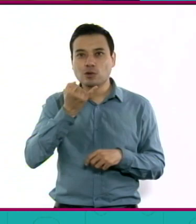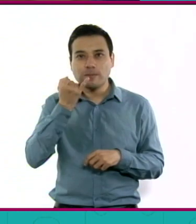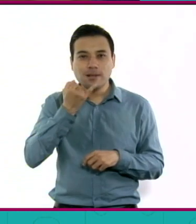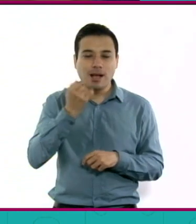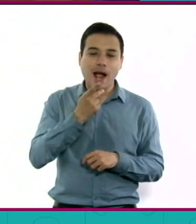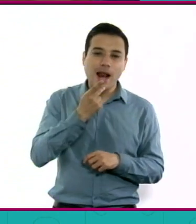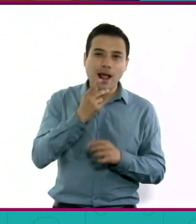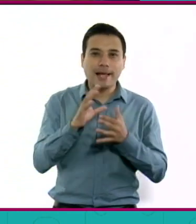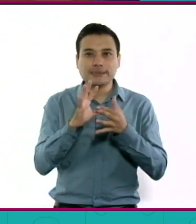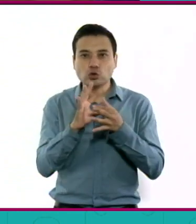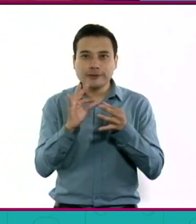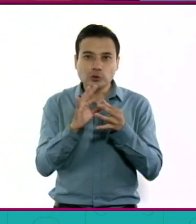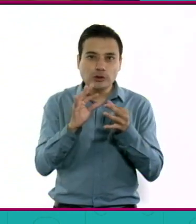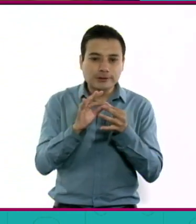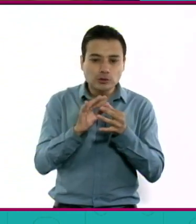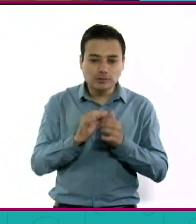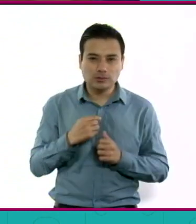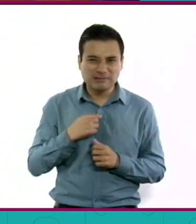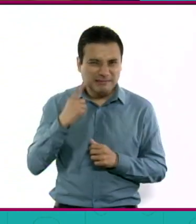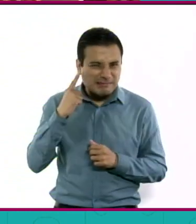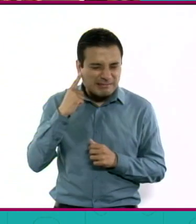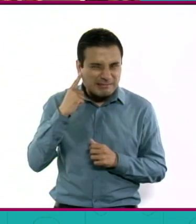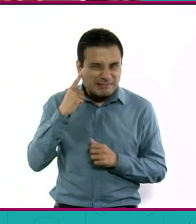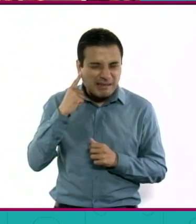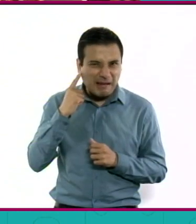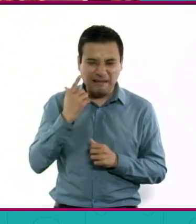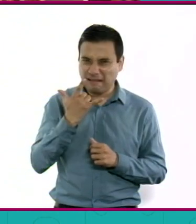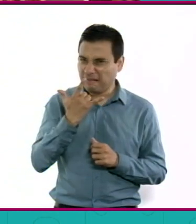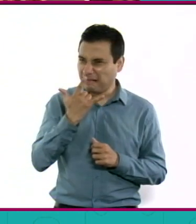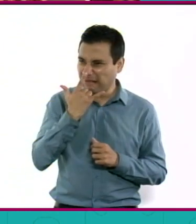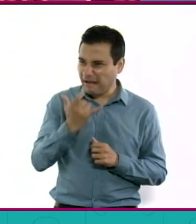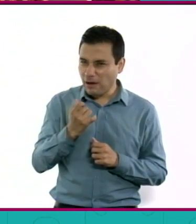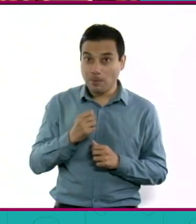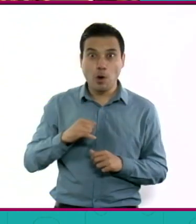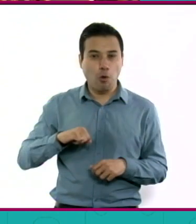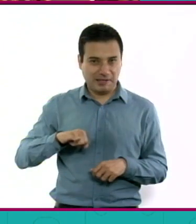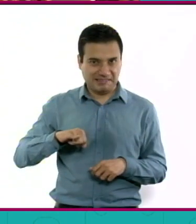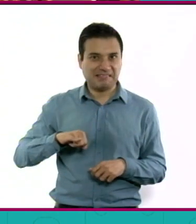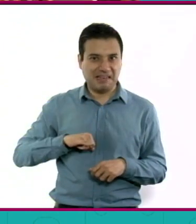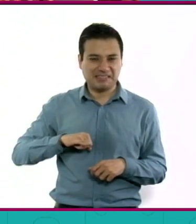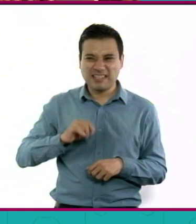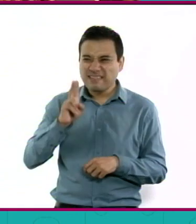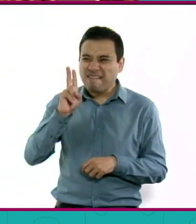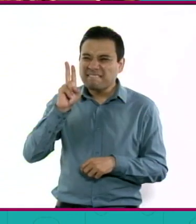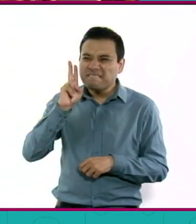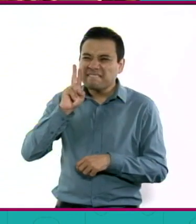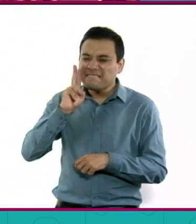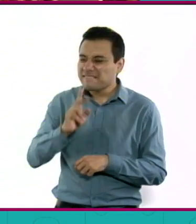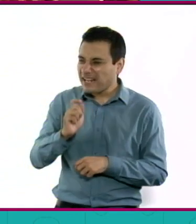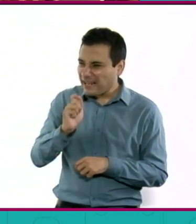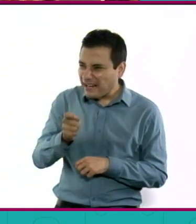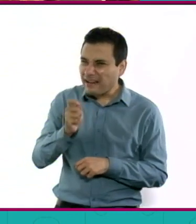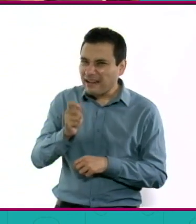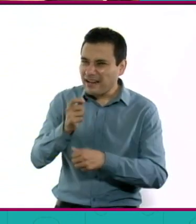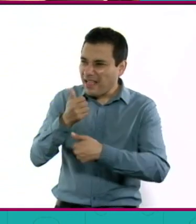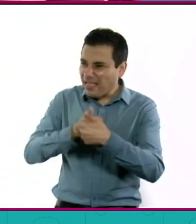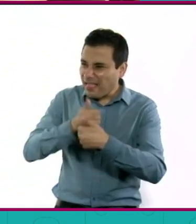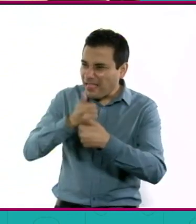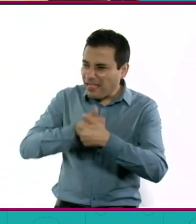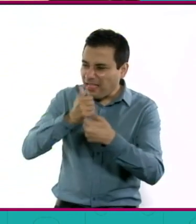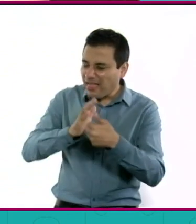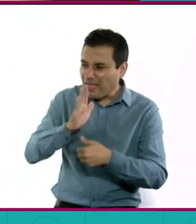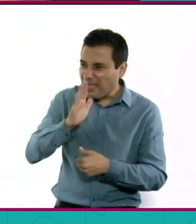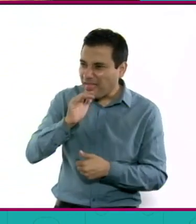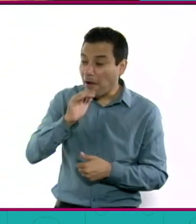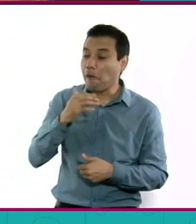que obviamente sonaban rarísimo, pero era muy interesante el querer entender qué pasaba en otros lugares. Y creo que este tipo de